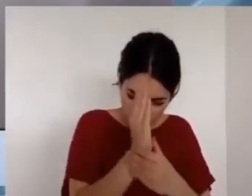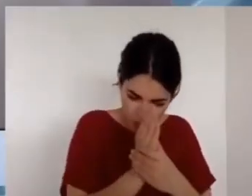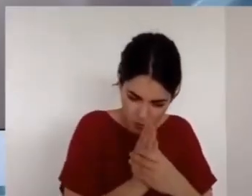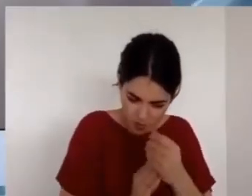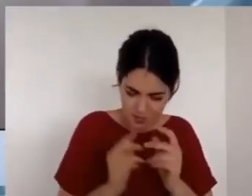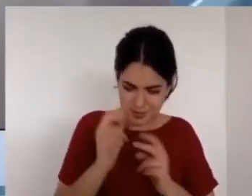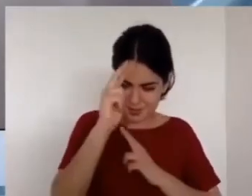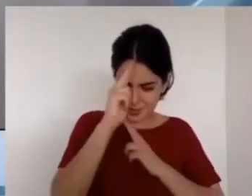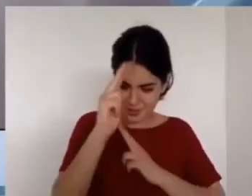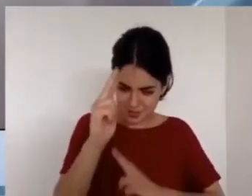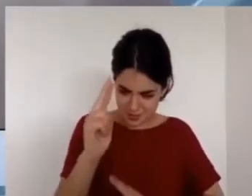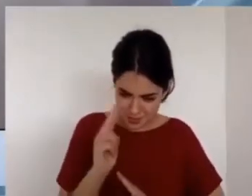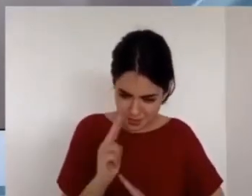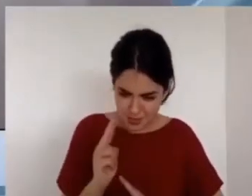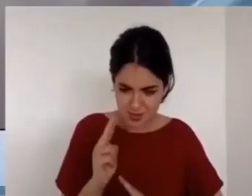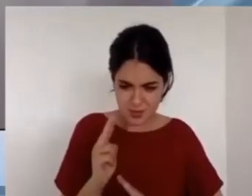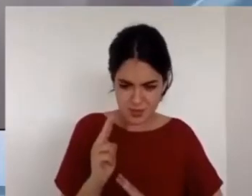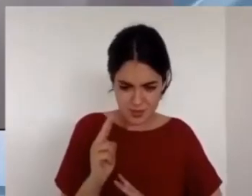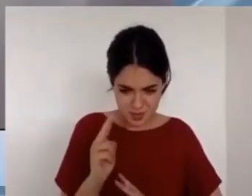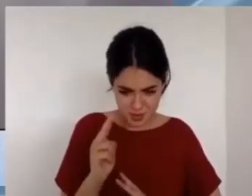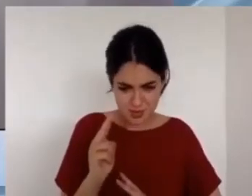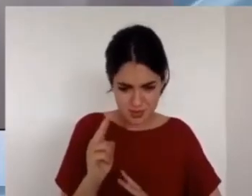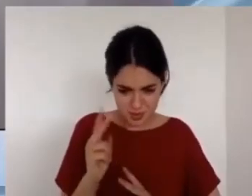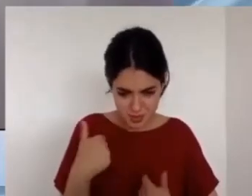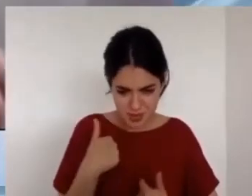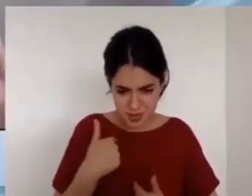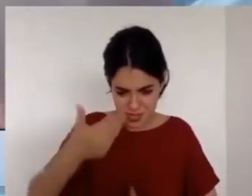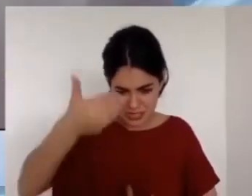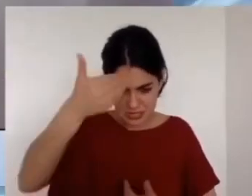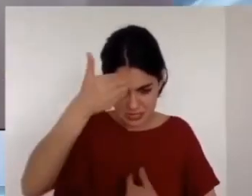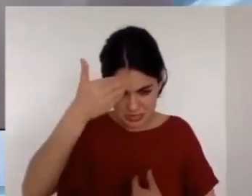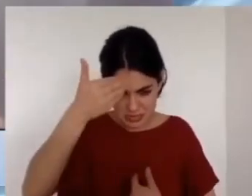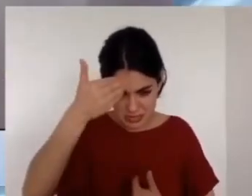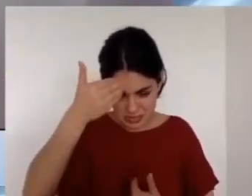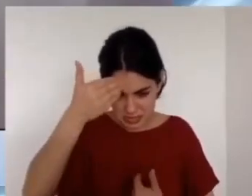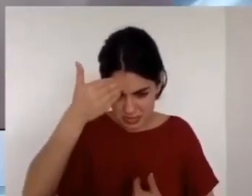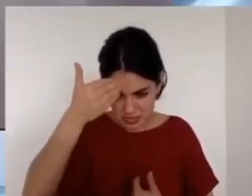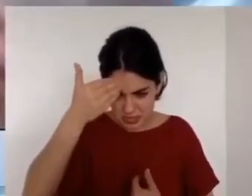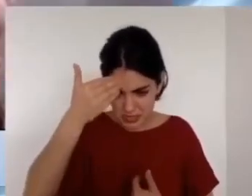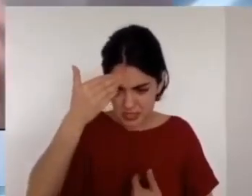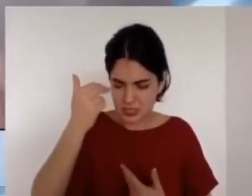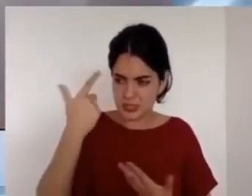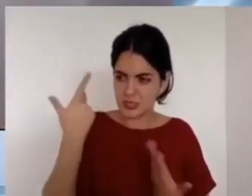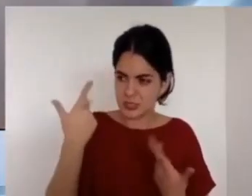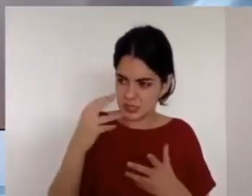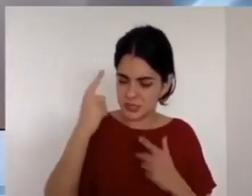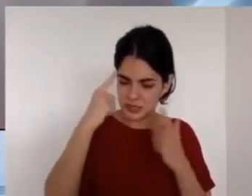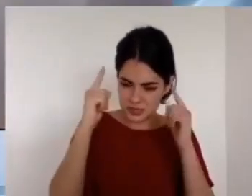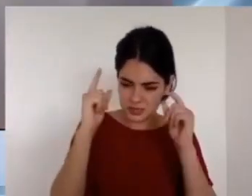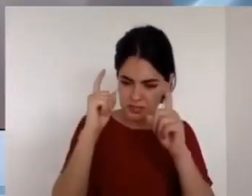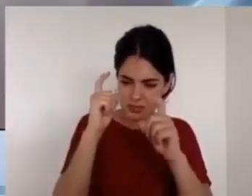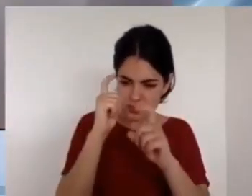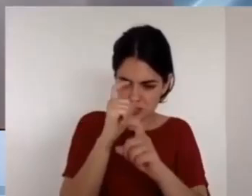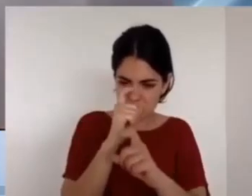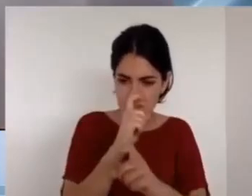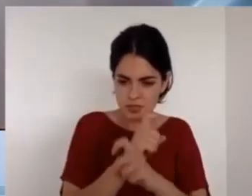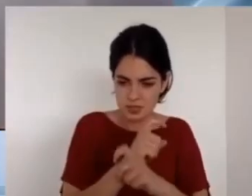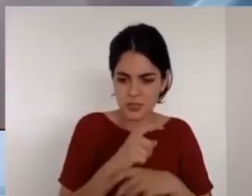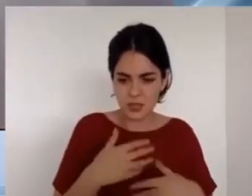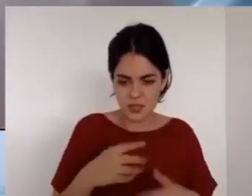opinión. Por eso es que la Biblia dice, abominación es a Jehová todo altivo del corazón.